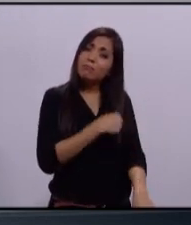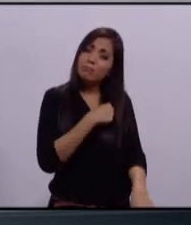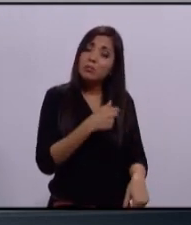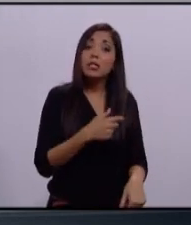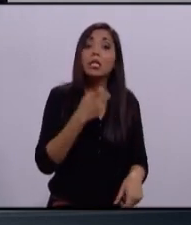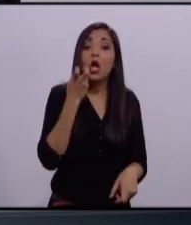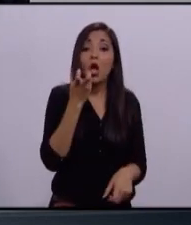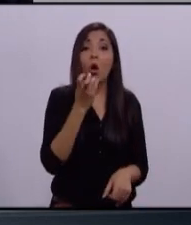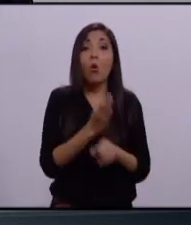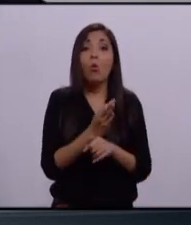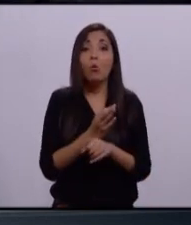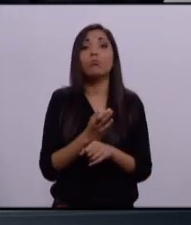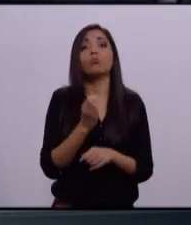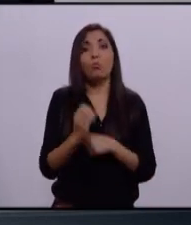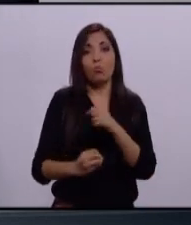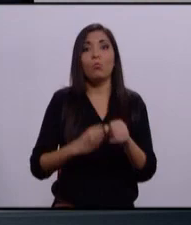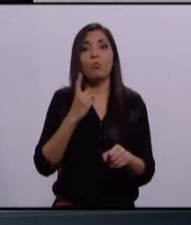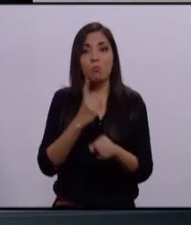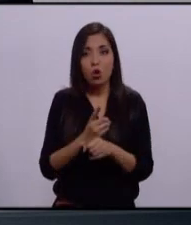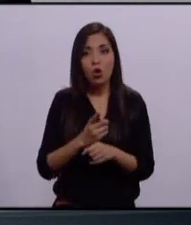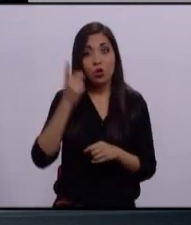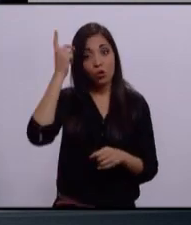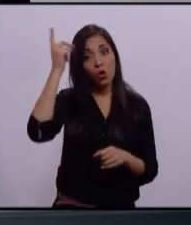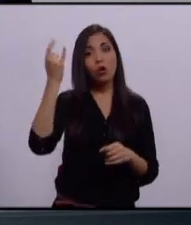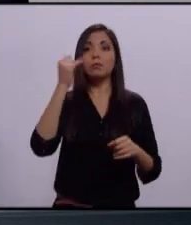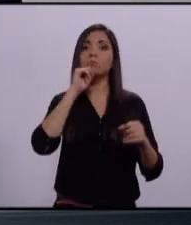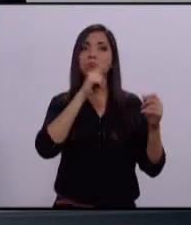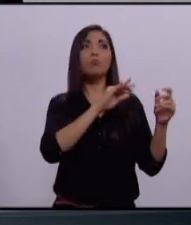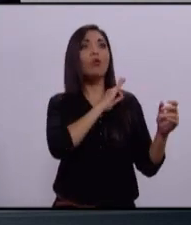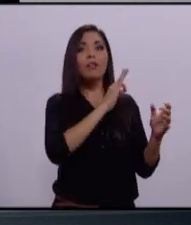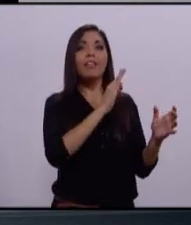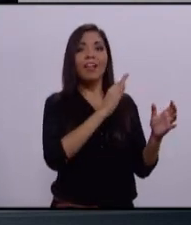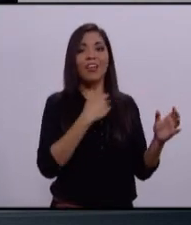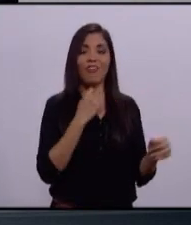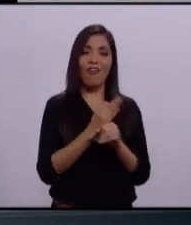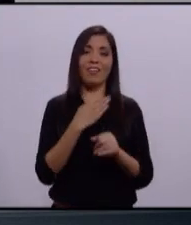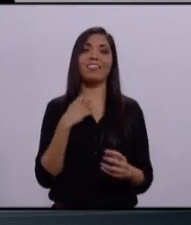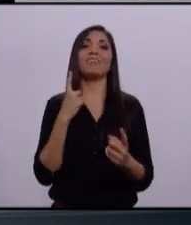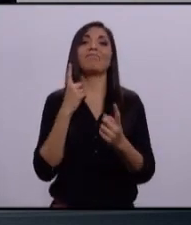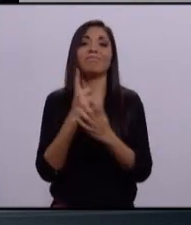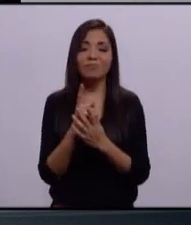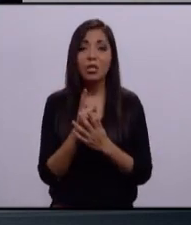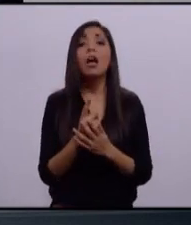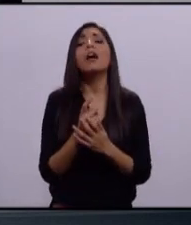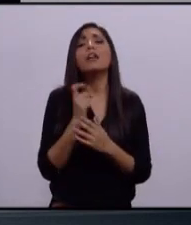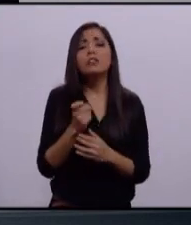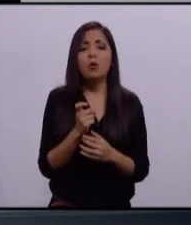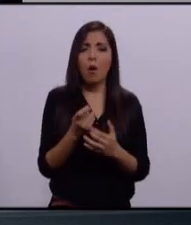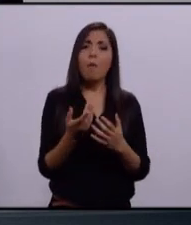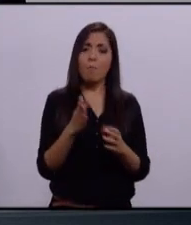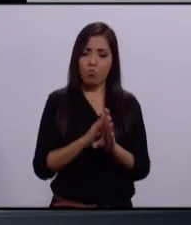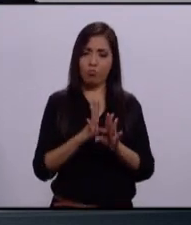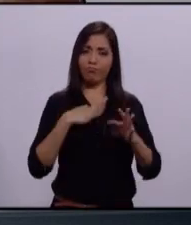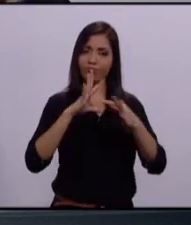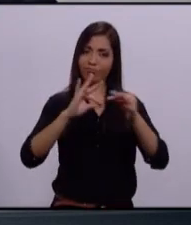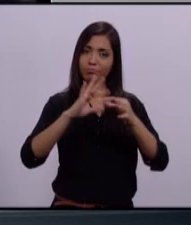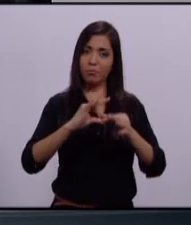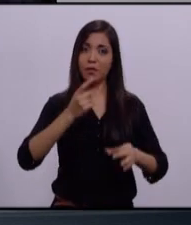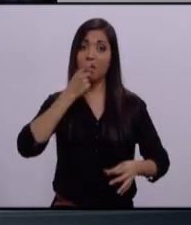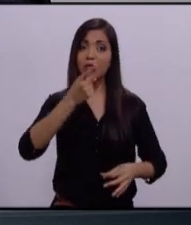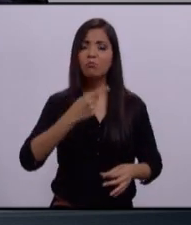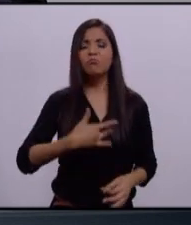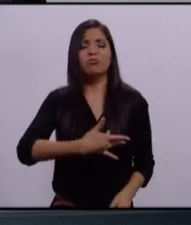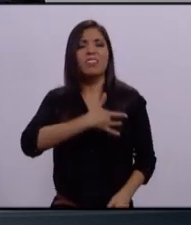hoy es una gran oportunidad que Dios y mi partido me da la oportunidad de participar, de exponer, de decir lo que